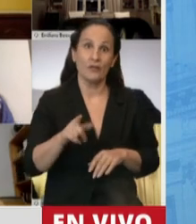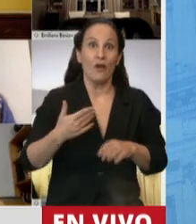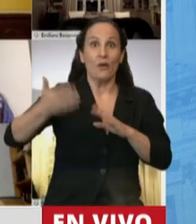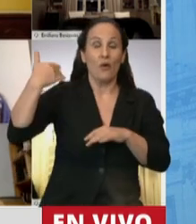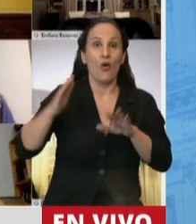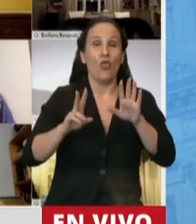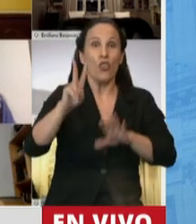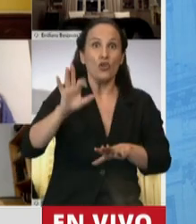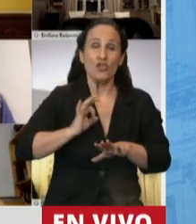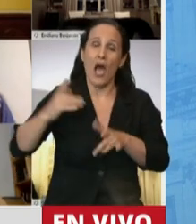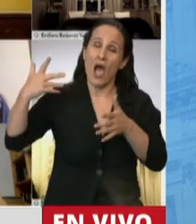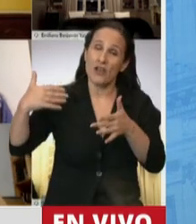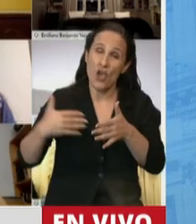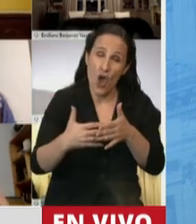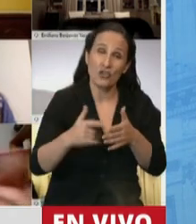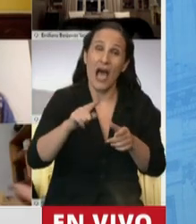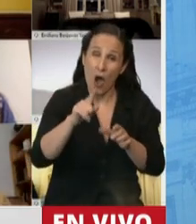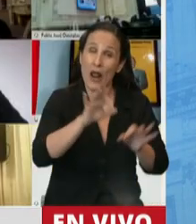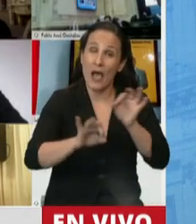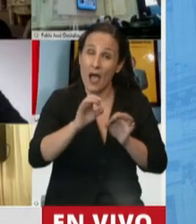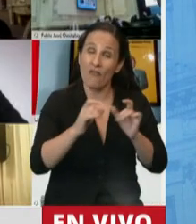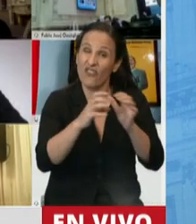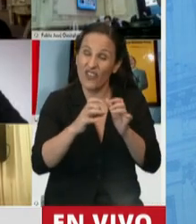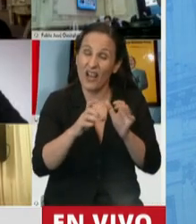años es mucho. Llegamos tarde. Gracias.